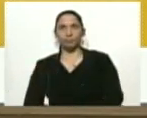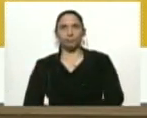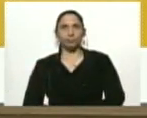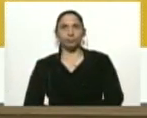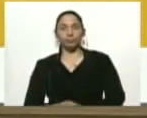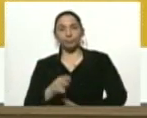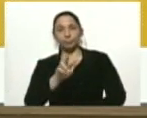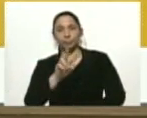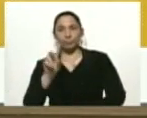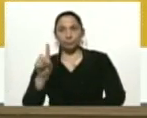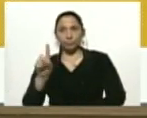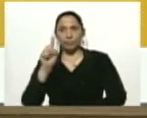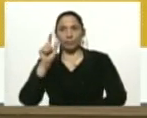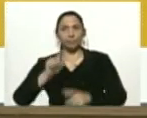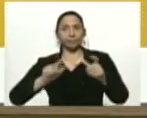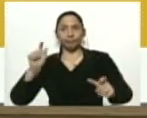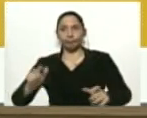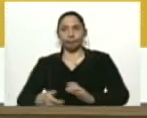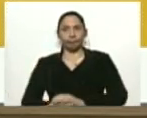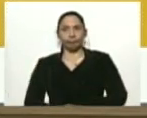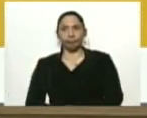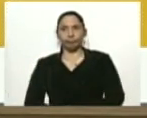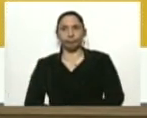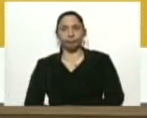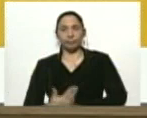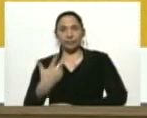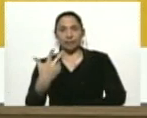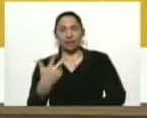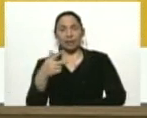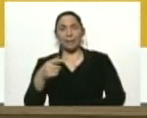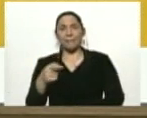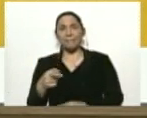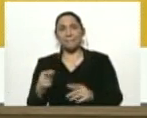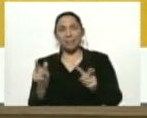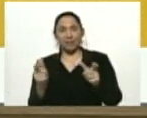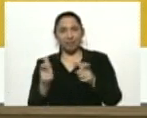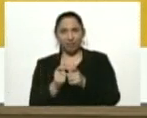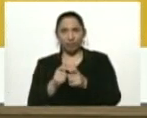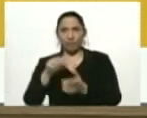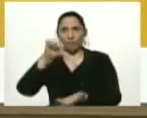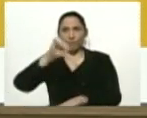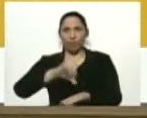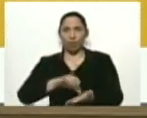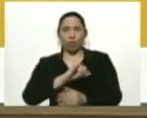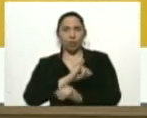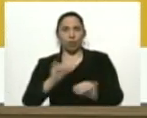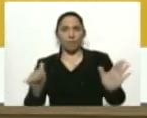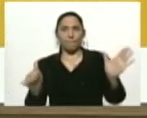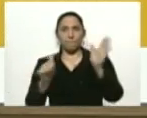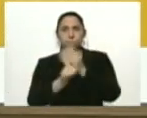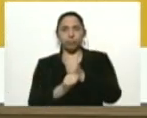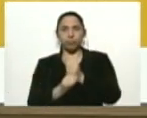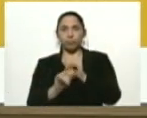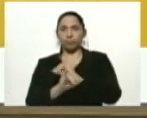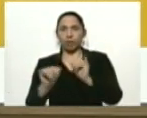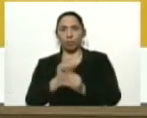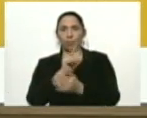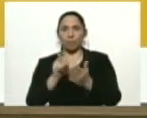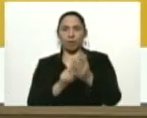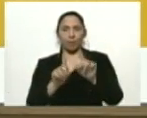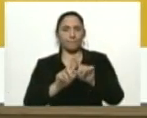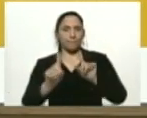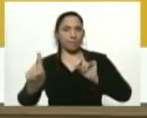esos 21 casos, son tres pequeños focos que hemos detectado, ya están absolutamente aislados estos